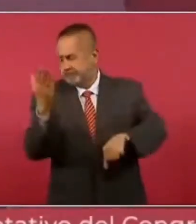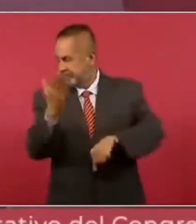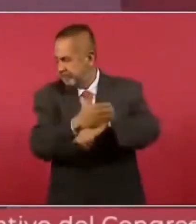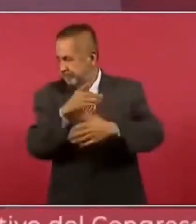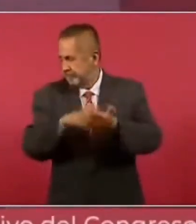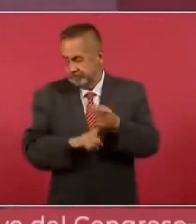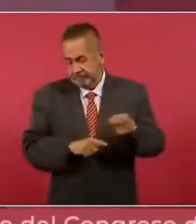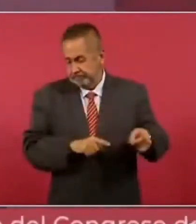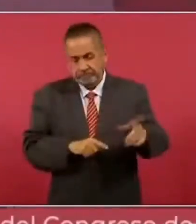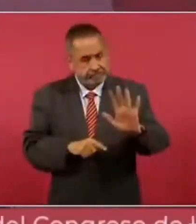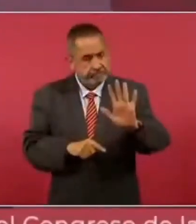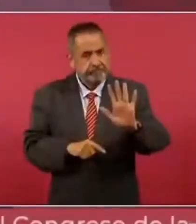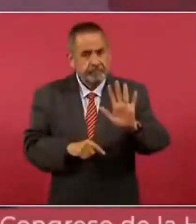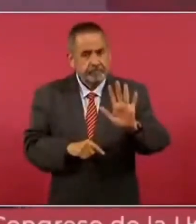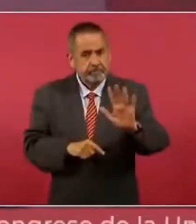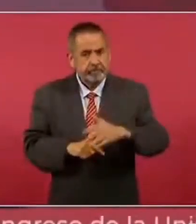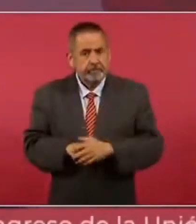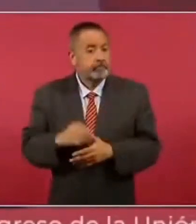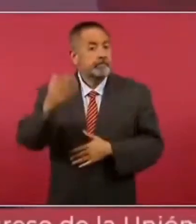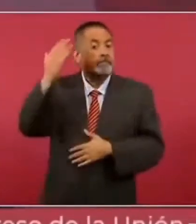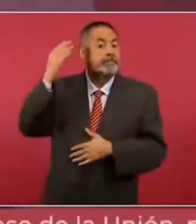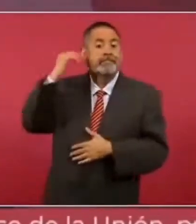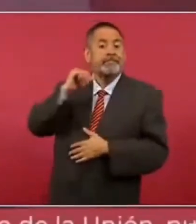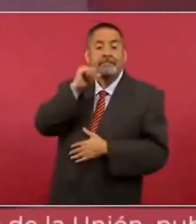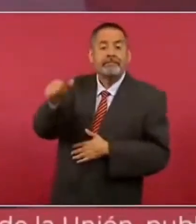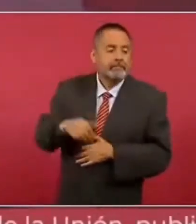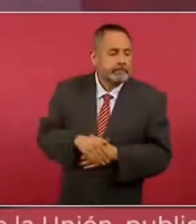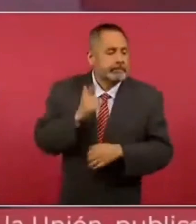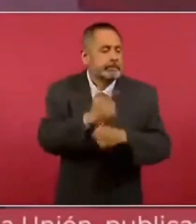Eso no se hacía antes.